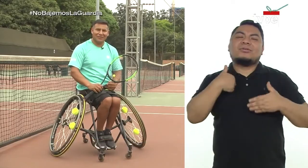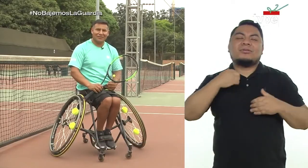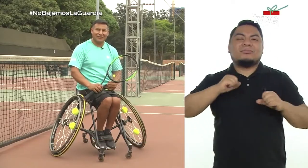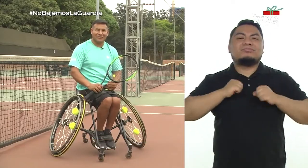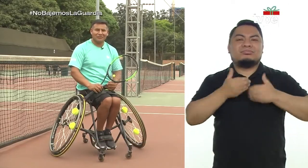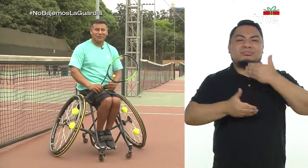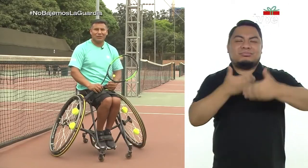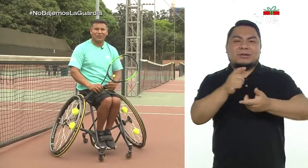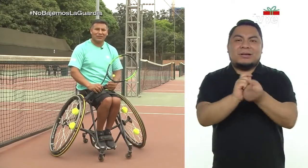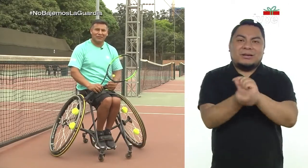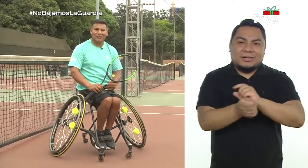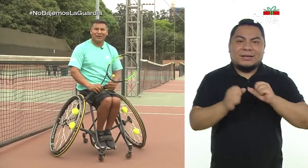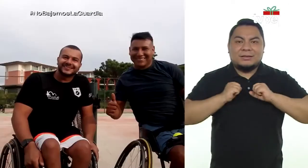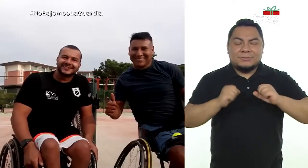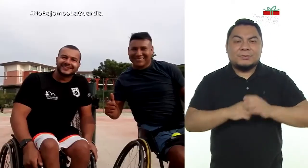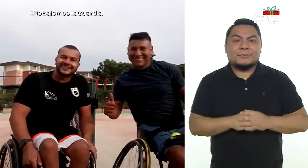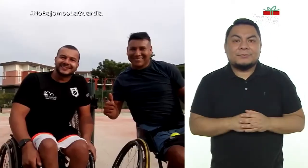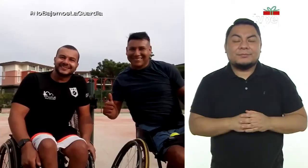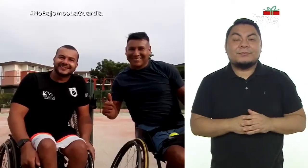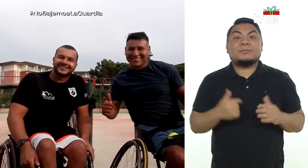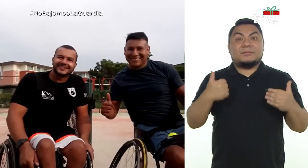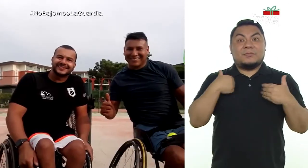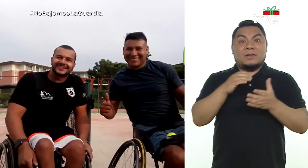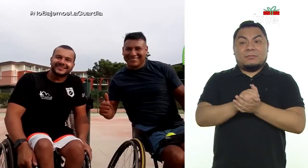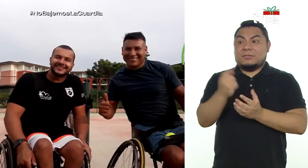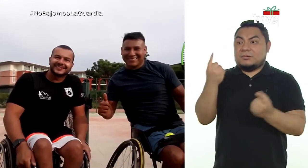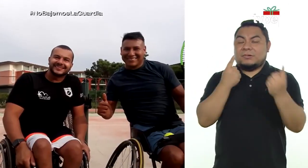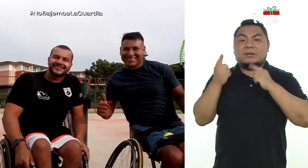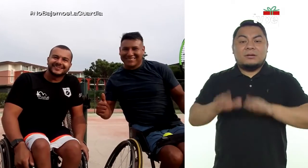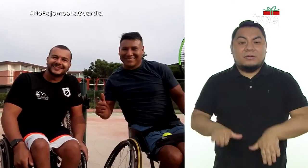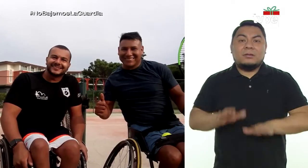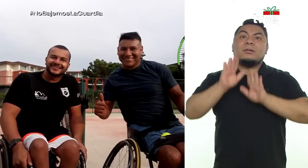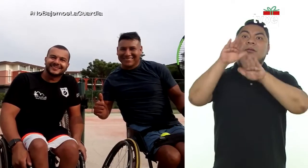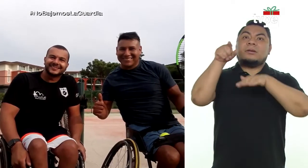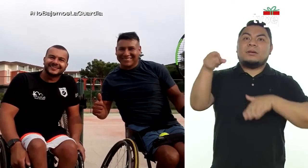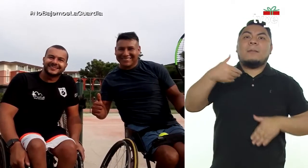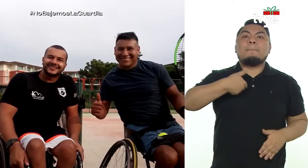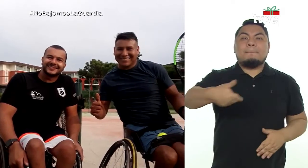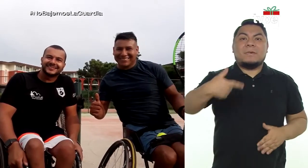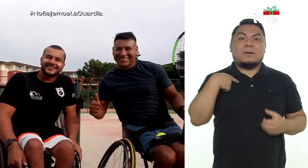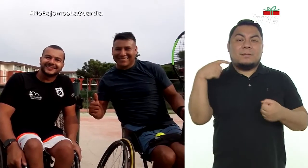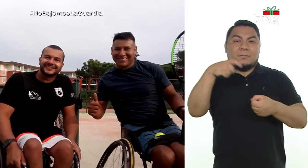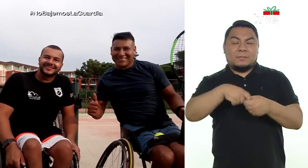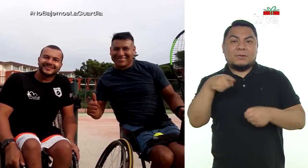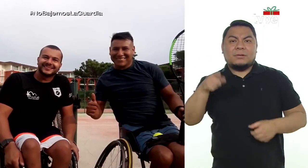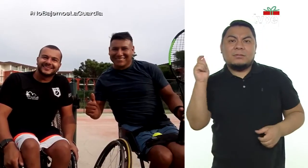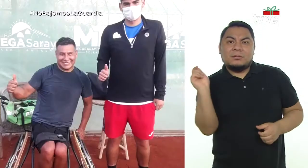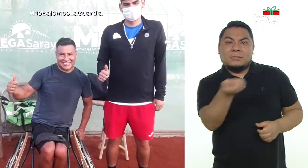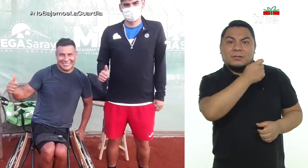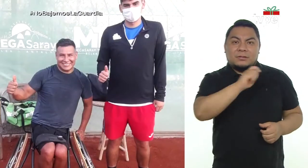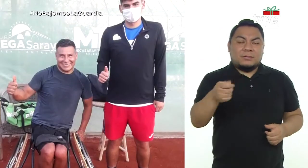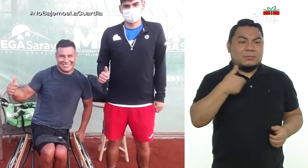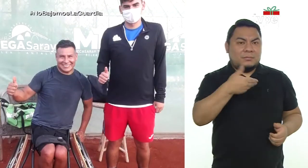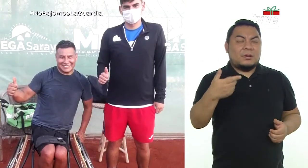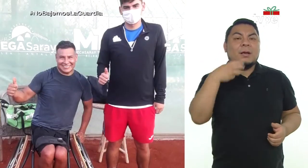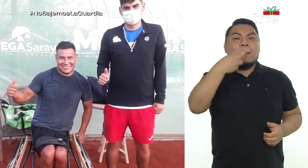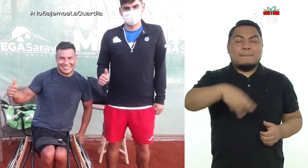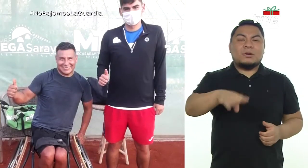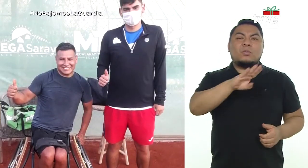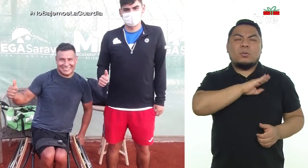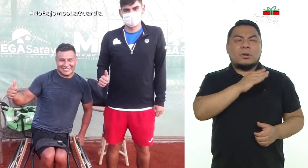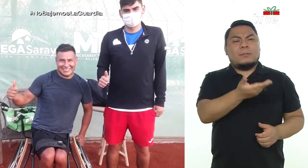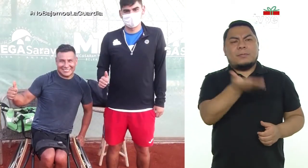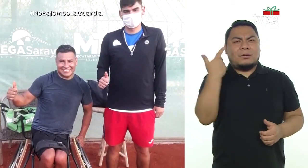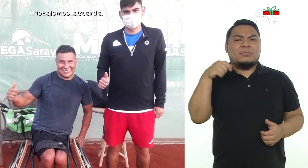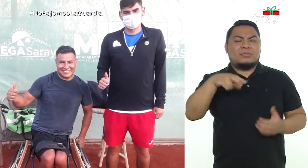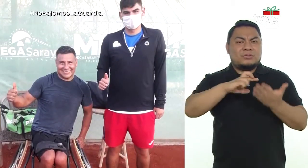carrera lo que es el deporte adaptado. Mira, tengo compañeros en el básquet. Ellos me invitaron a participar en que era el tenis de campo. Los martes